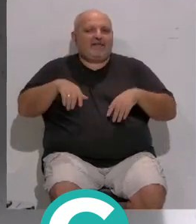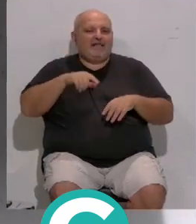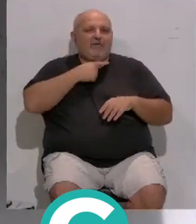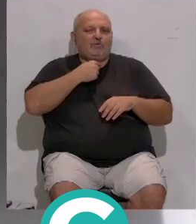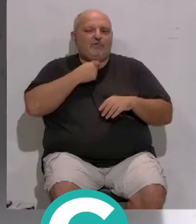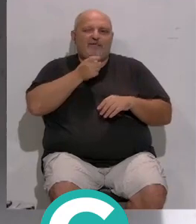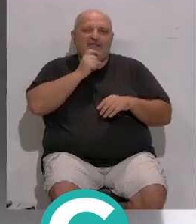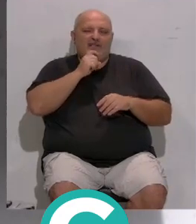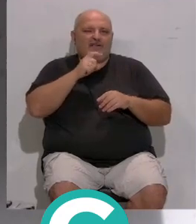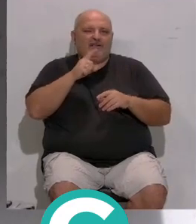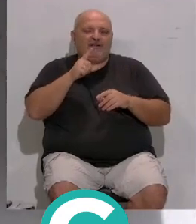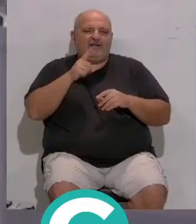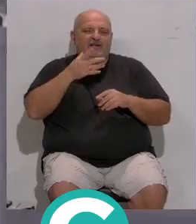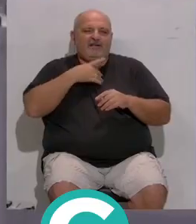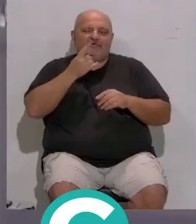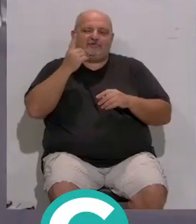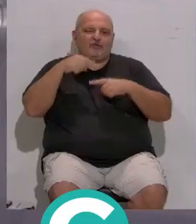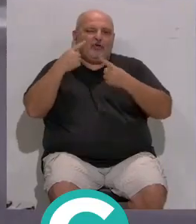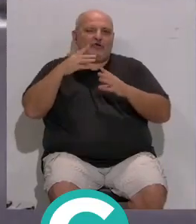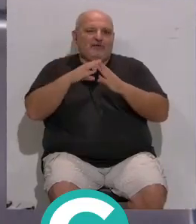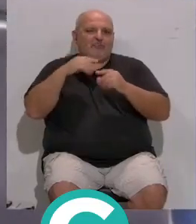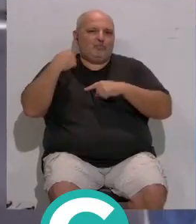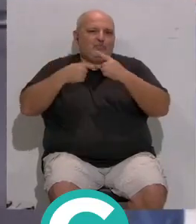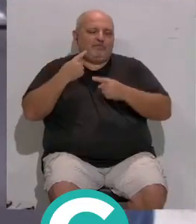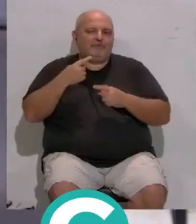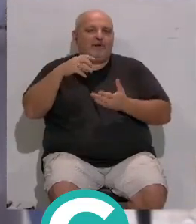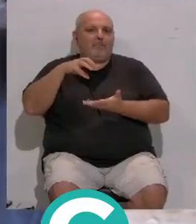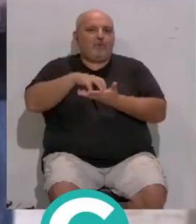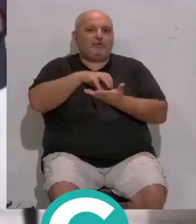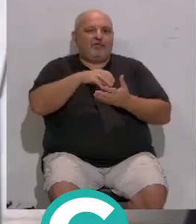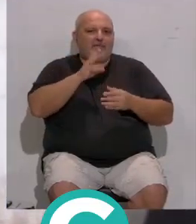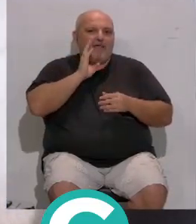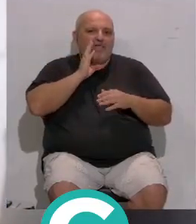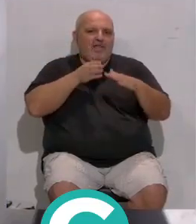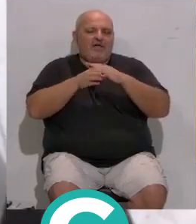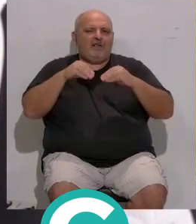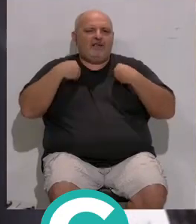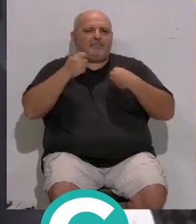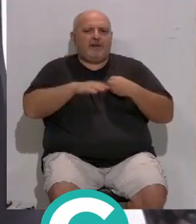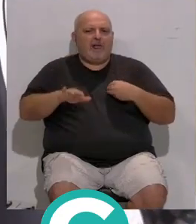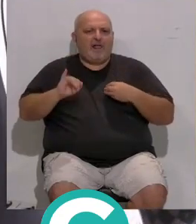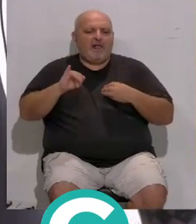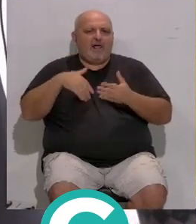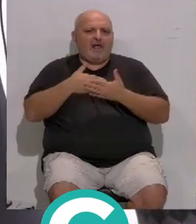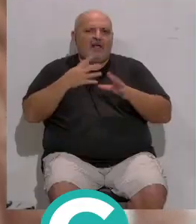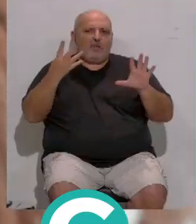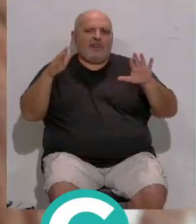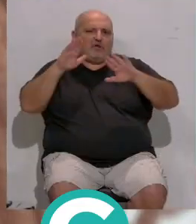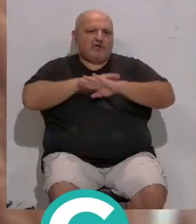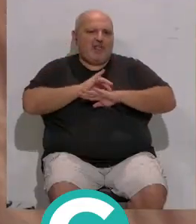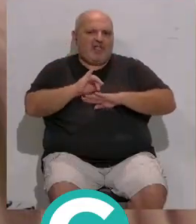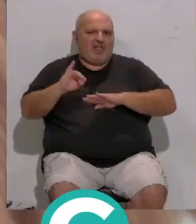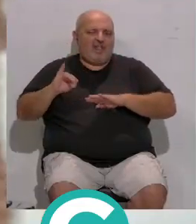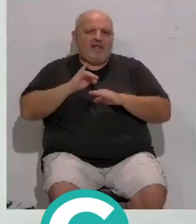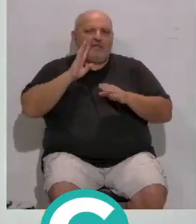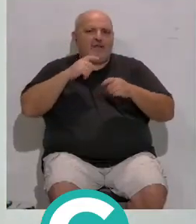...es muy difícil que nos acabe de los tosantos. Además de los puestos... ...también habrá diversión para los más pequeños... ...hasta las nueve de la noche...